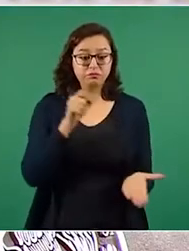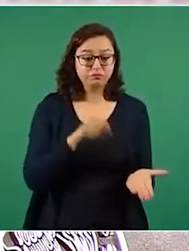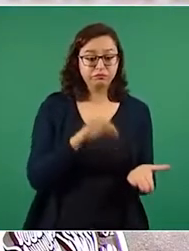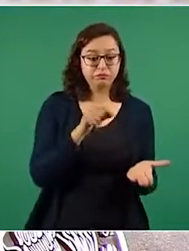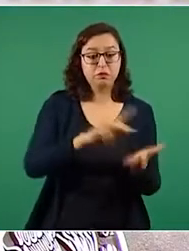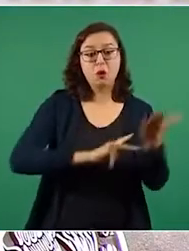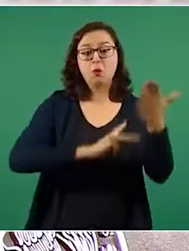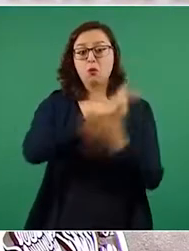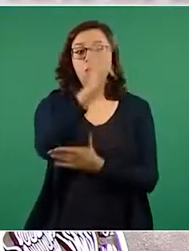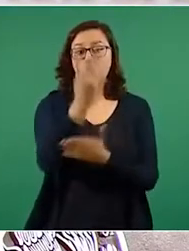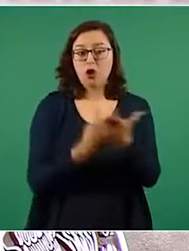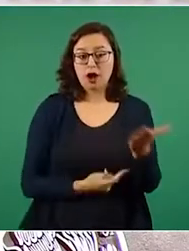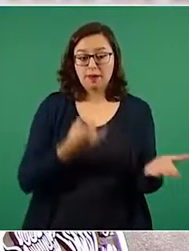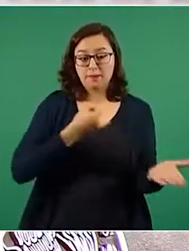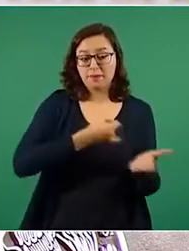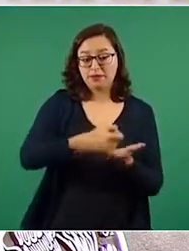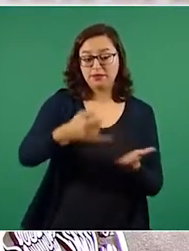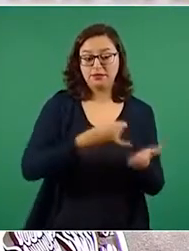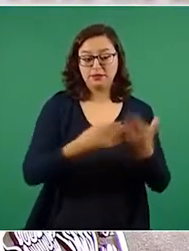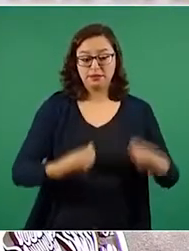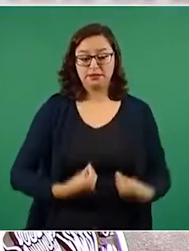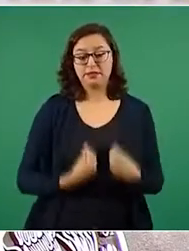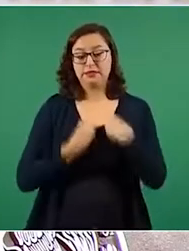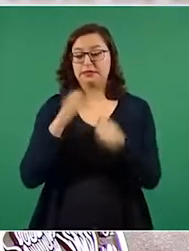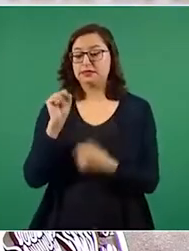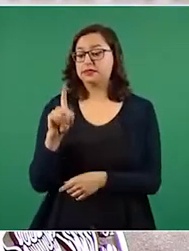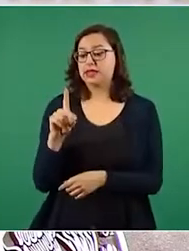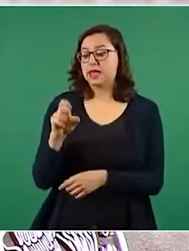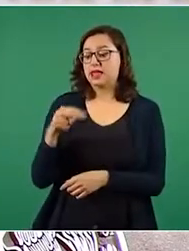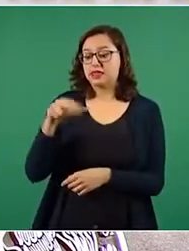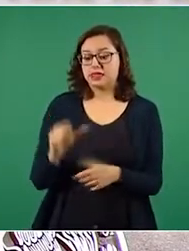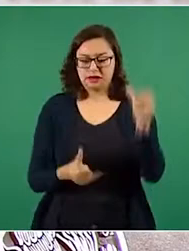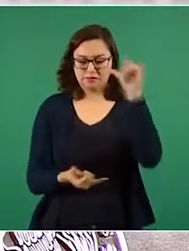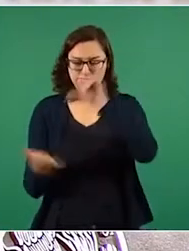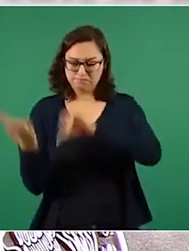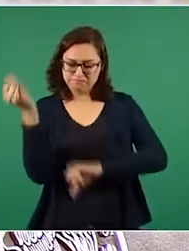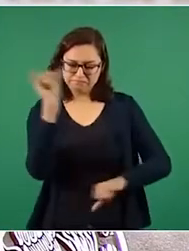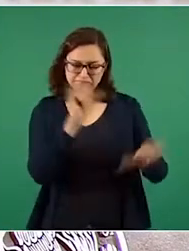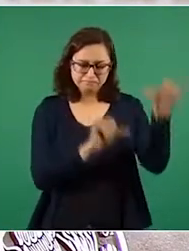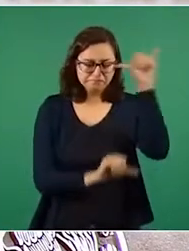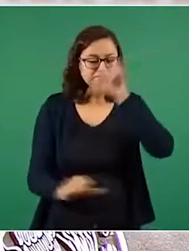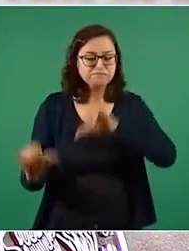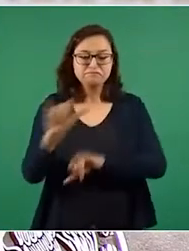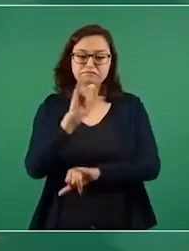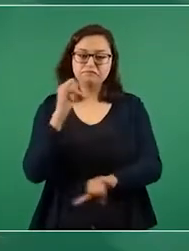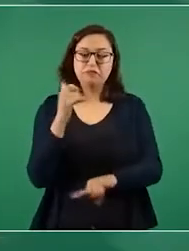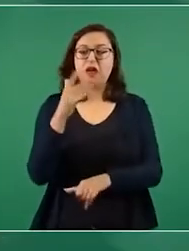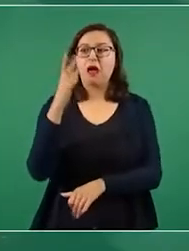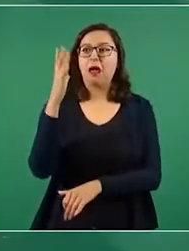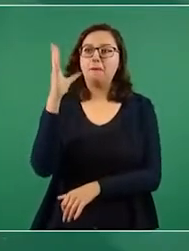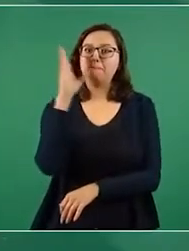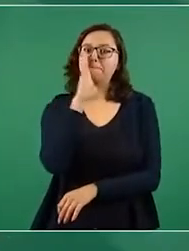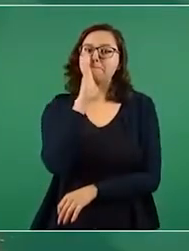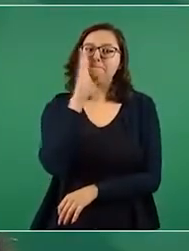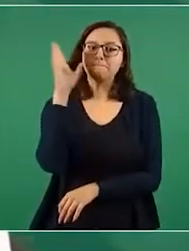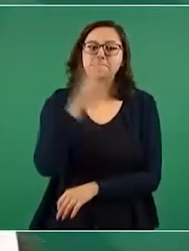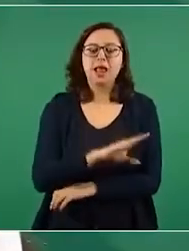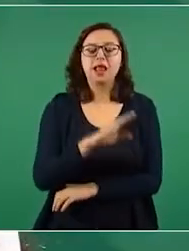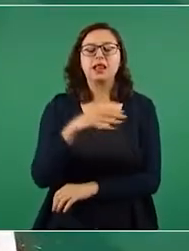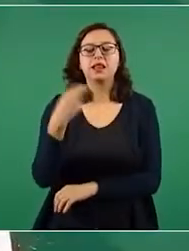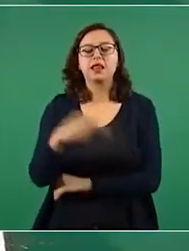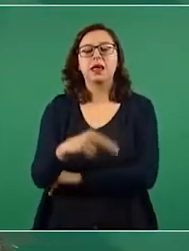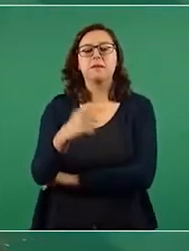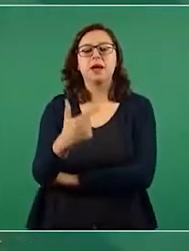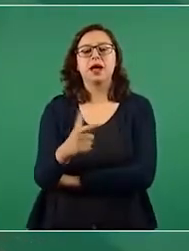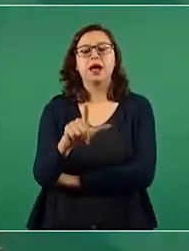portada del 20 de julio pasado, el Universal publica ocho columnas, reportan uso de glifosato en